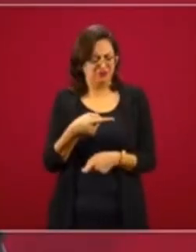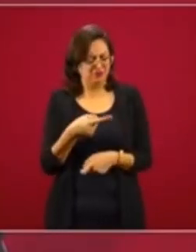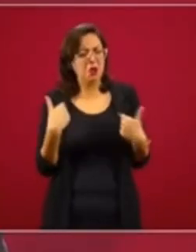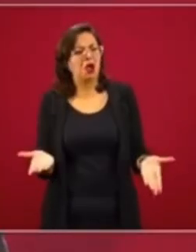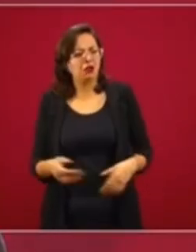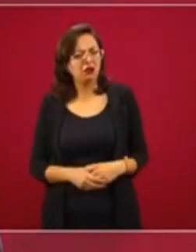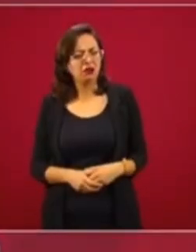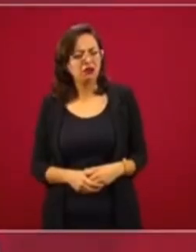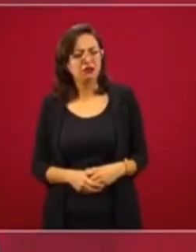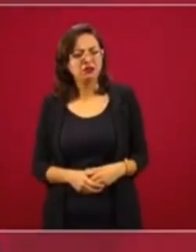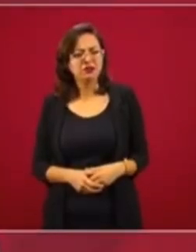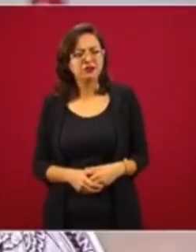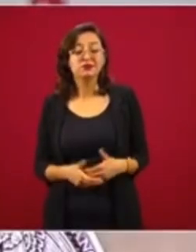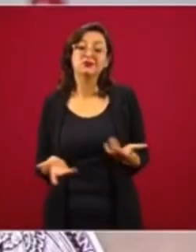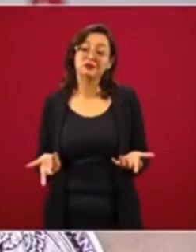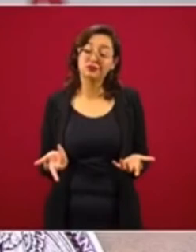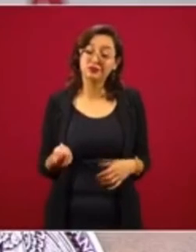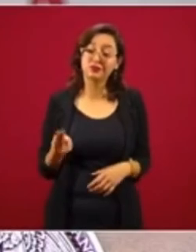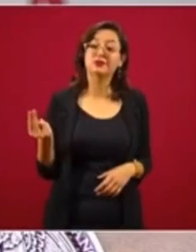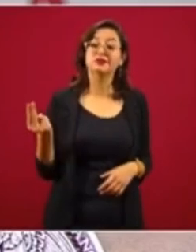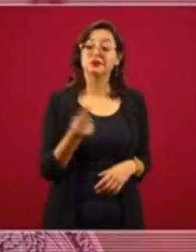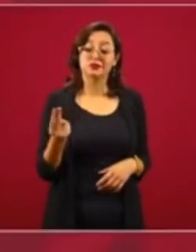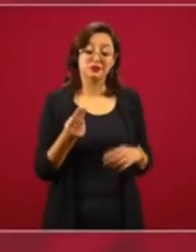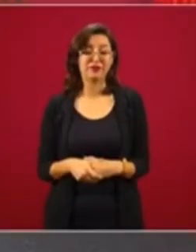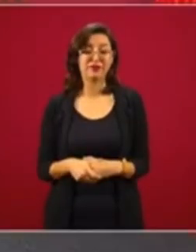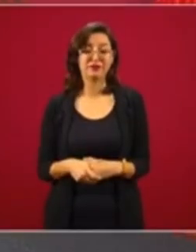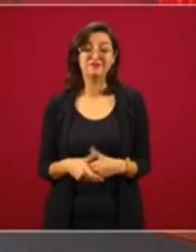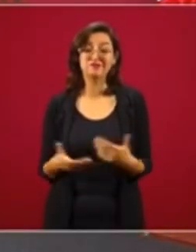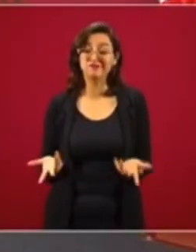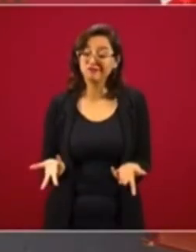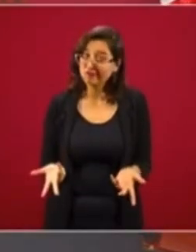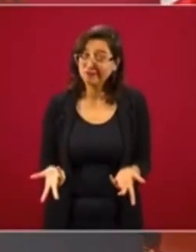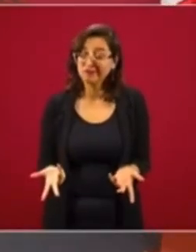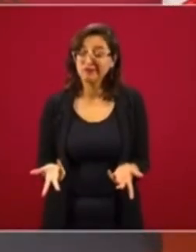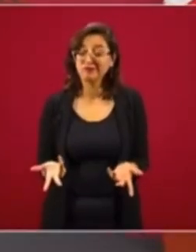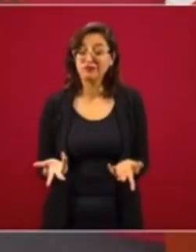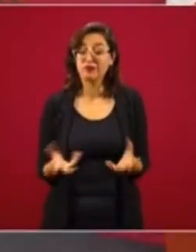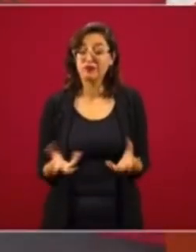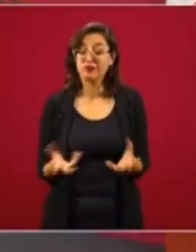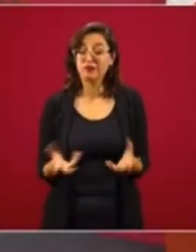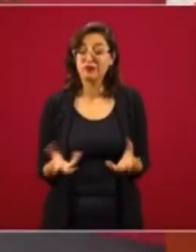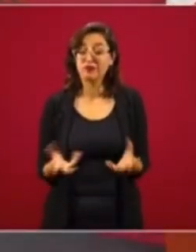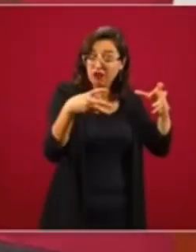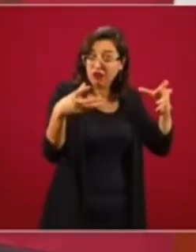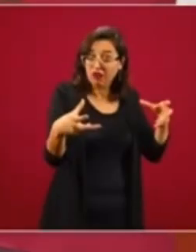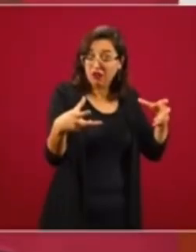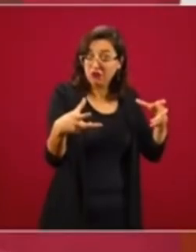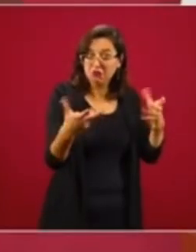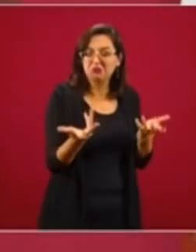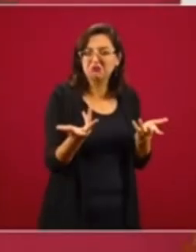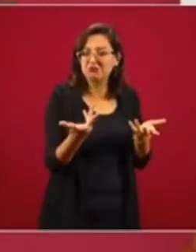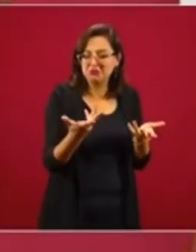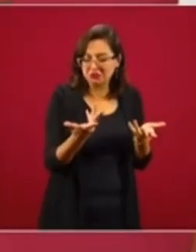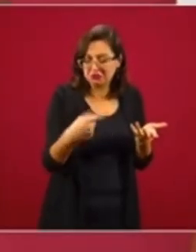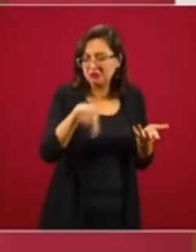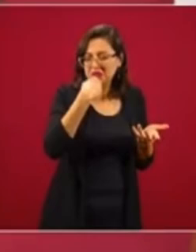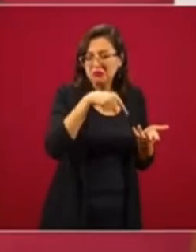Se requiere que haya crecimiento con bienestar. O sea, progreso a secas no es nada.